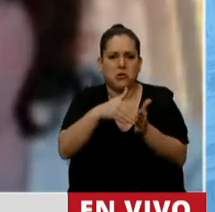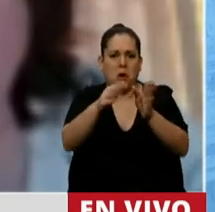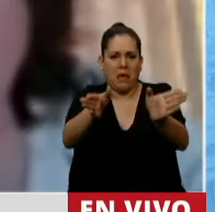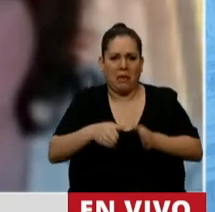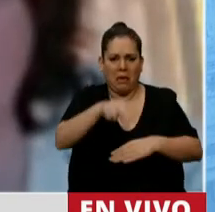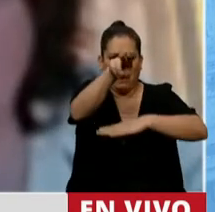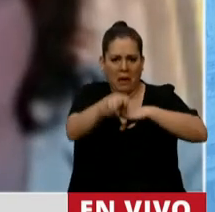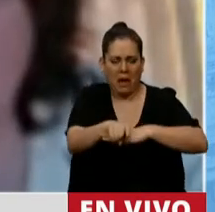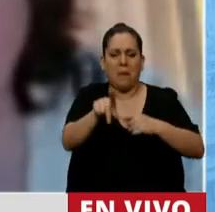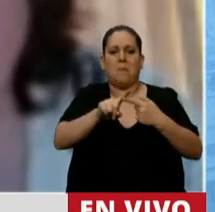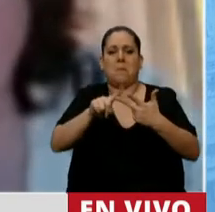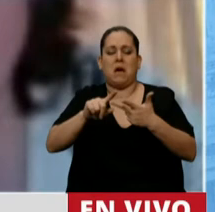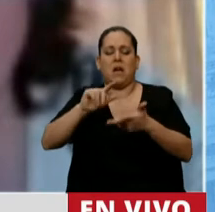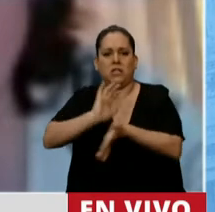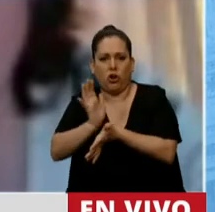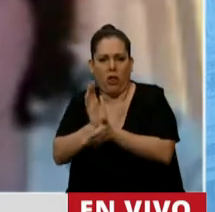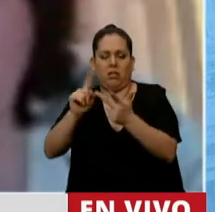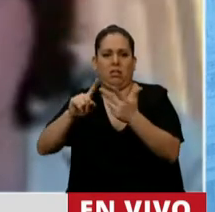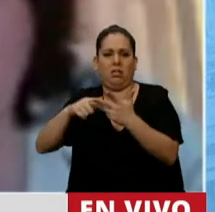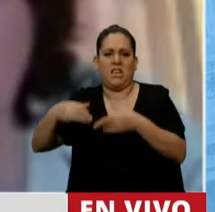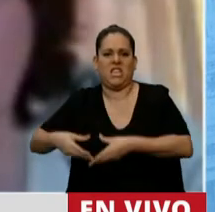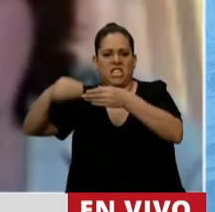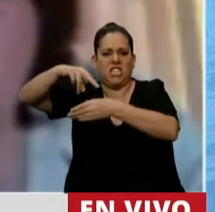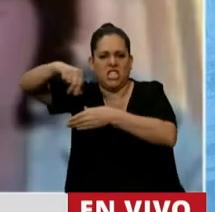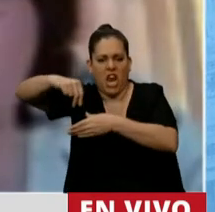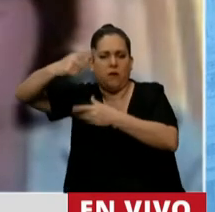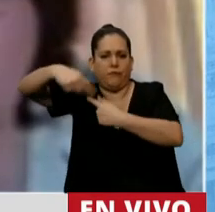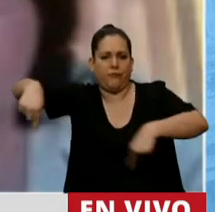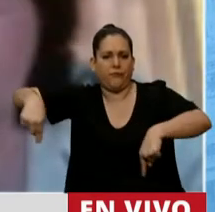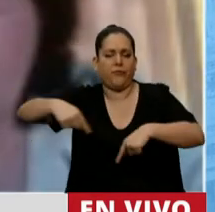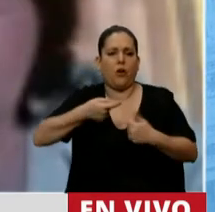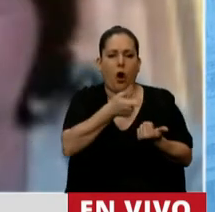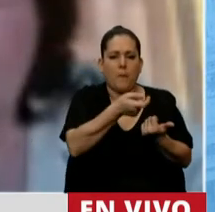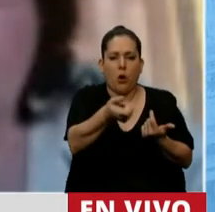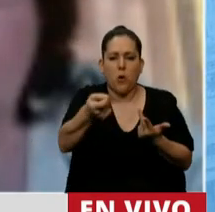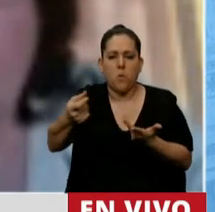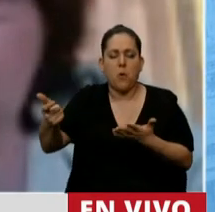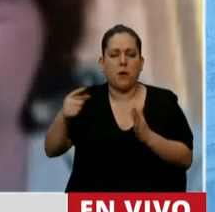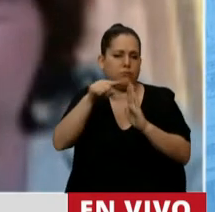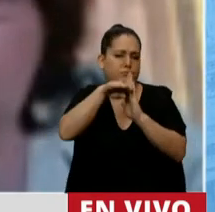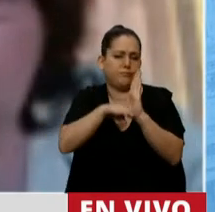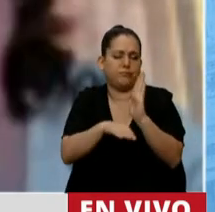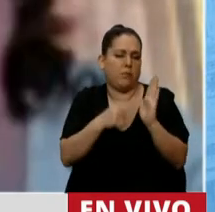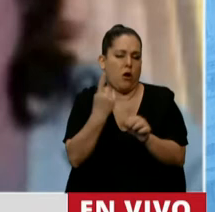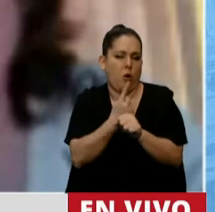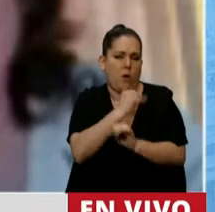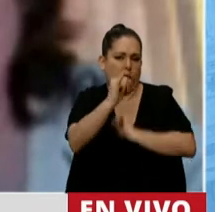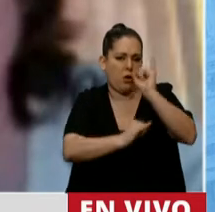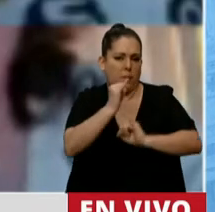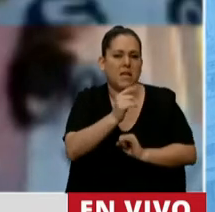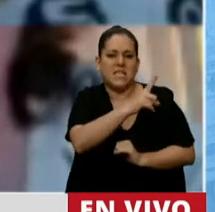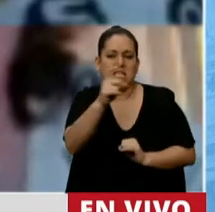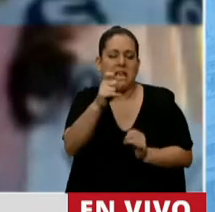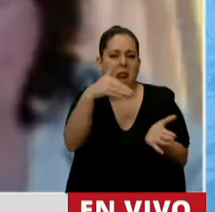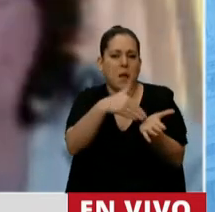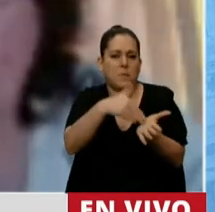yerba, chocolate. Hace poco tiempo no puedo exponer todos los ítems. Pero voy a decir que estos 100 millones son